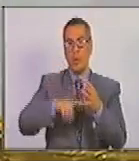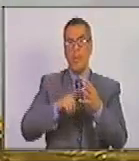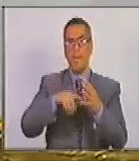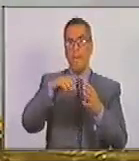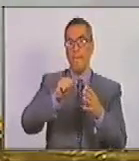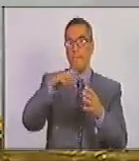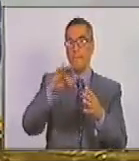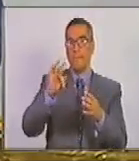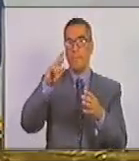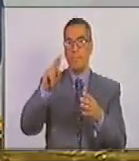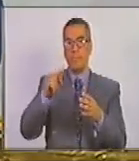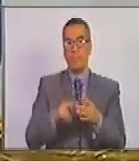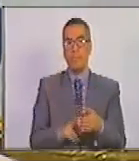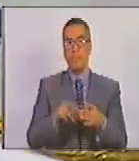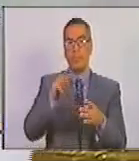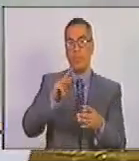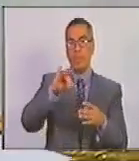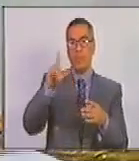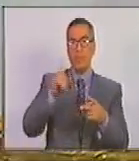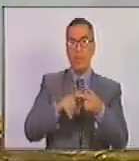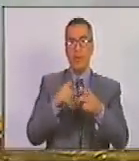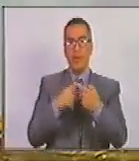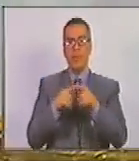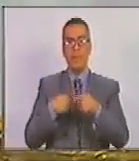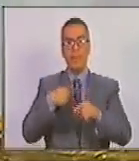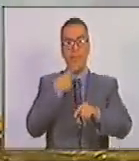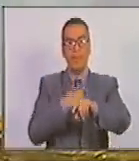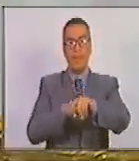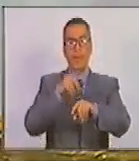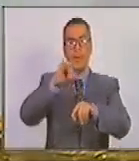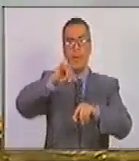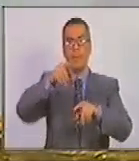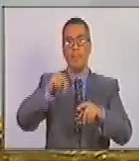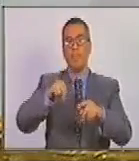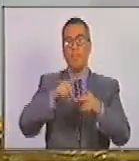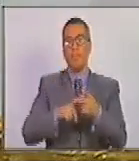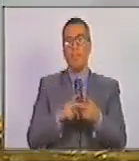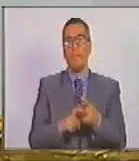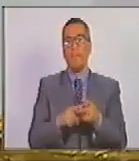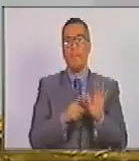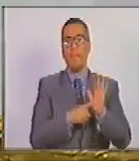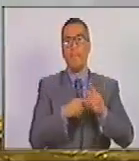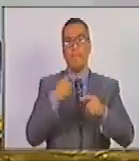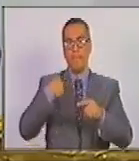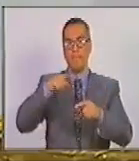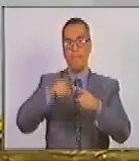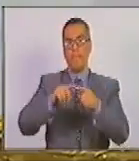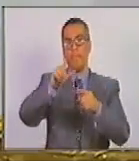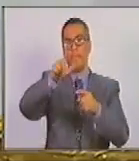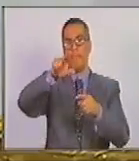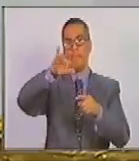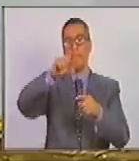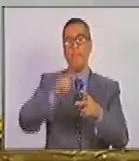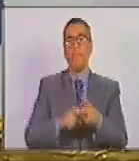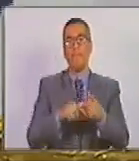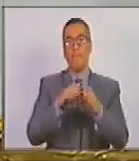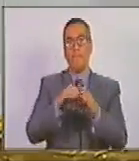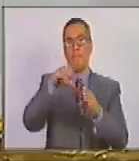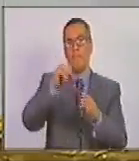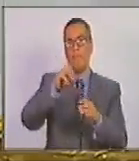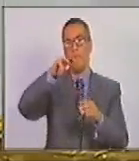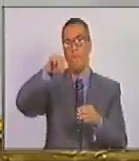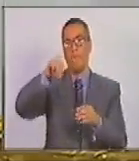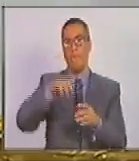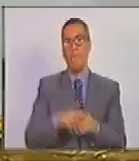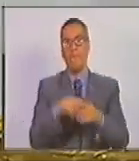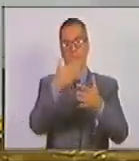Alberto Federico Rabel William Dávila Ismael García José Guerra Freddy Superlano Luis Palacio Horacio Medina